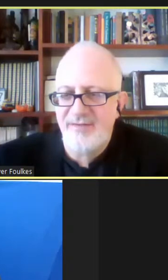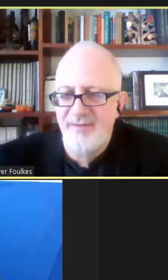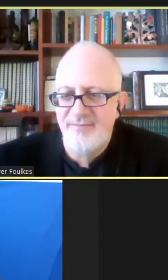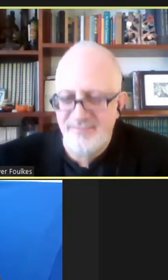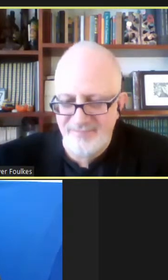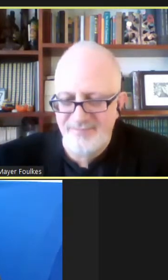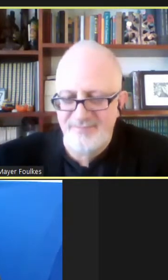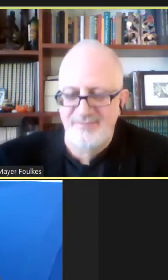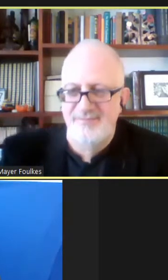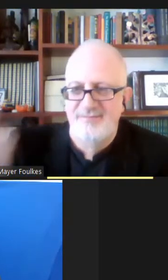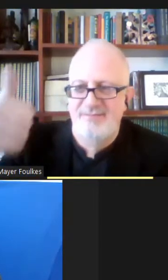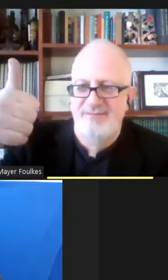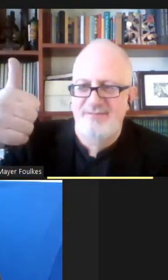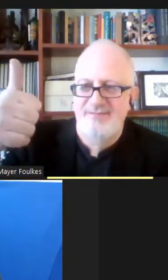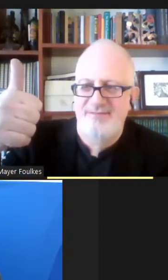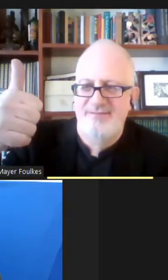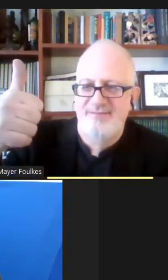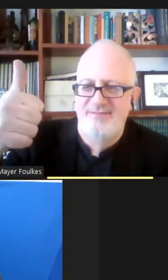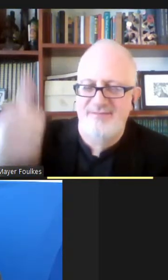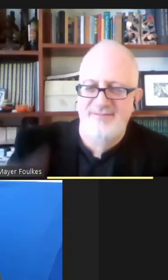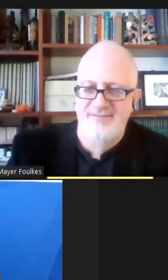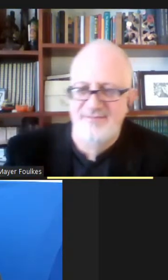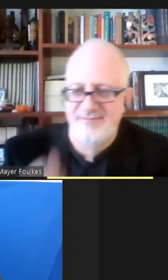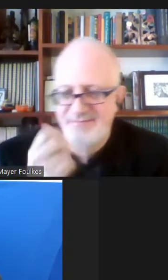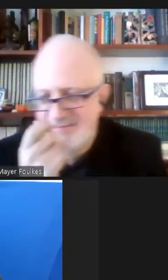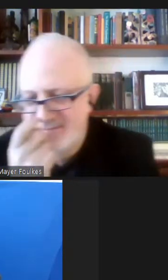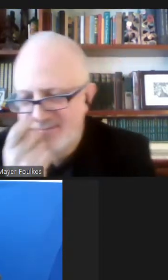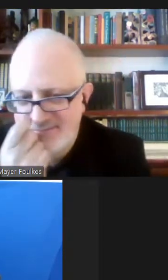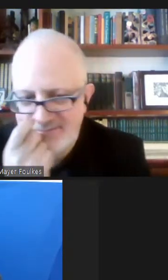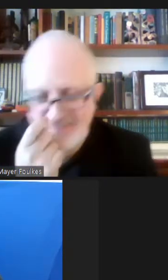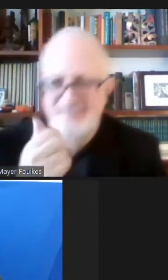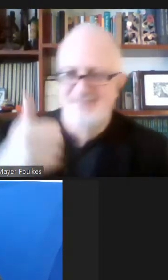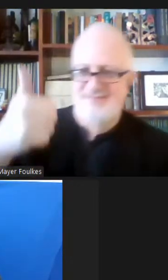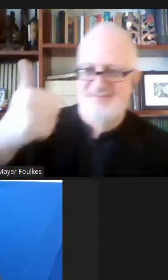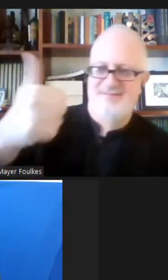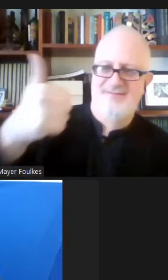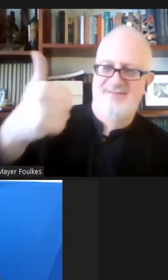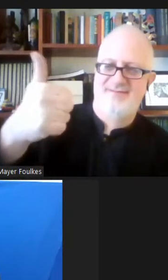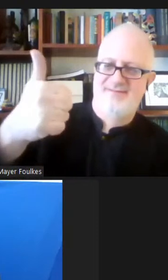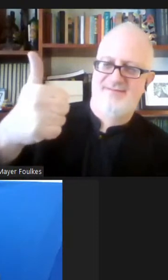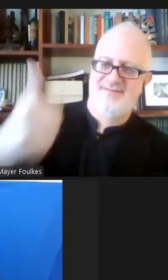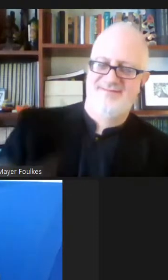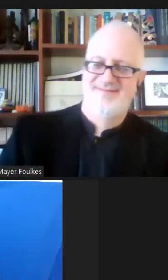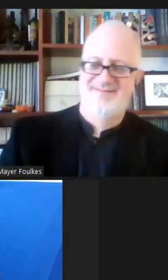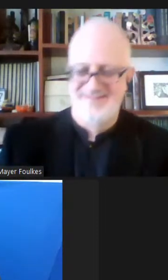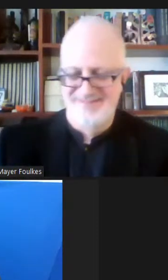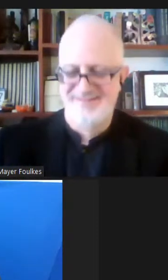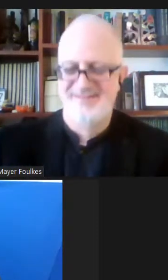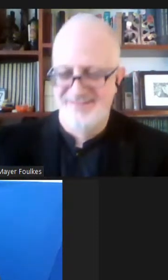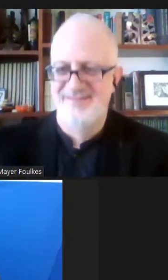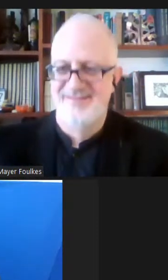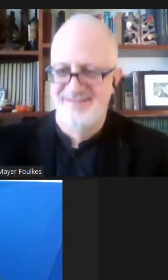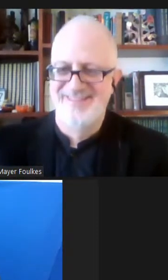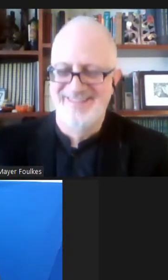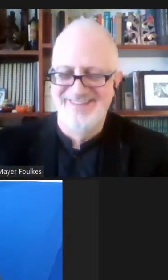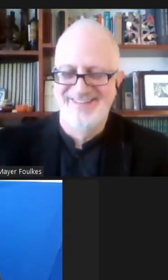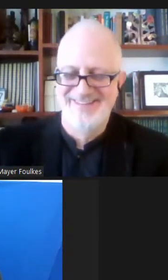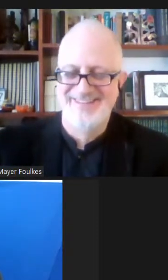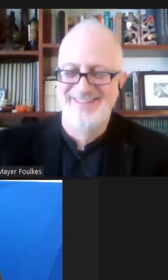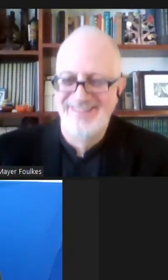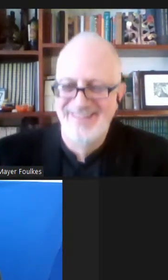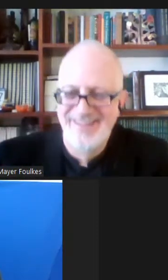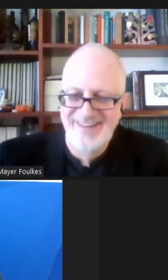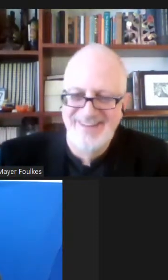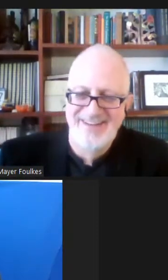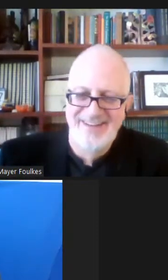Ahora sí. me ven, me escuchan, me sienten, me palpan.